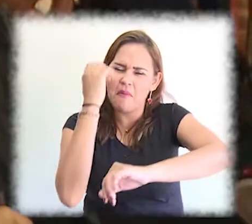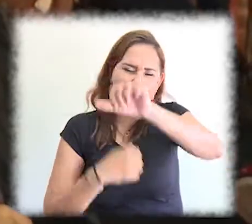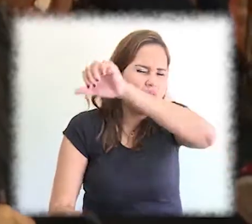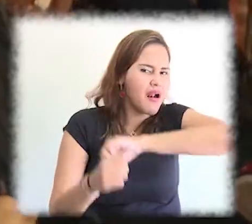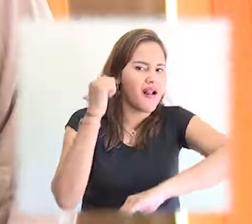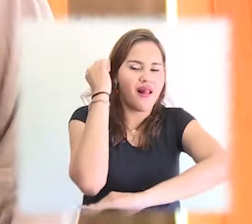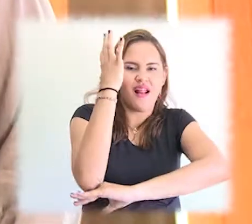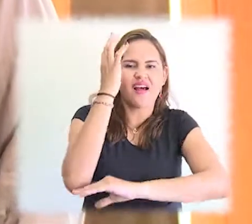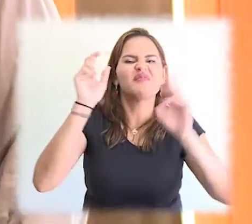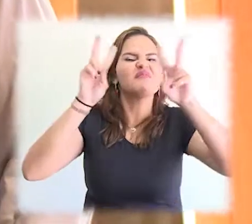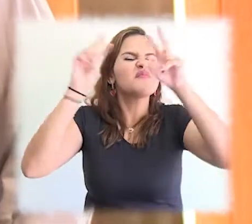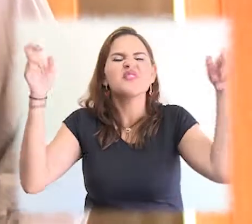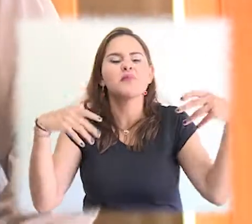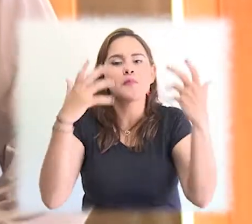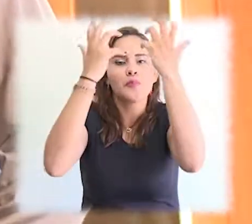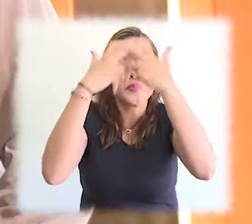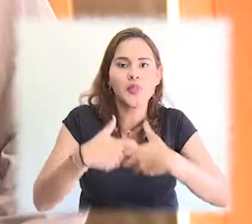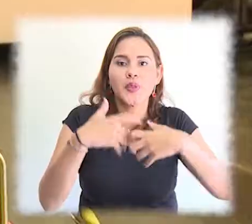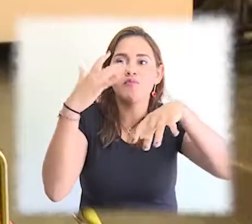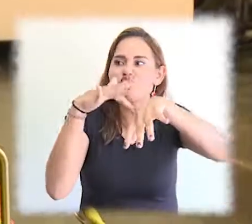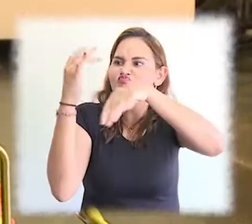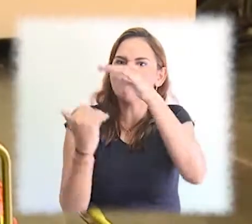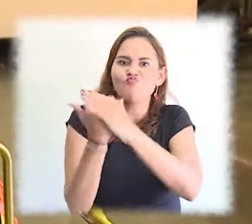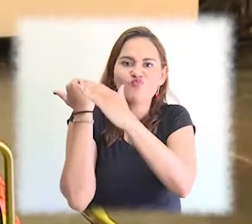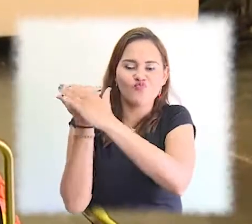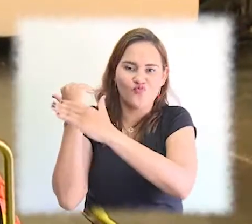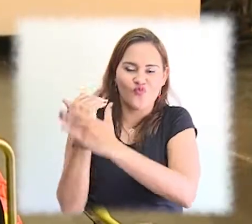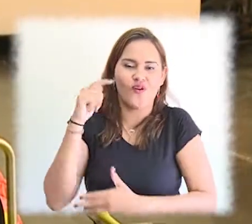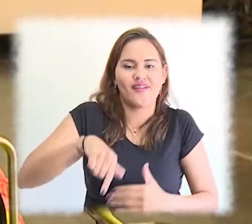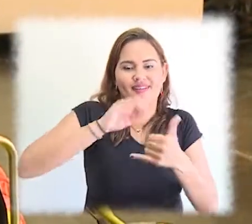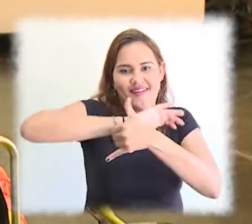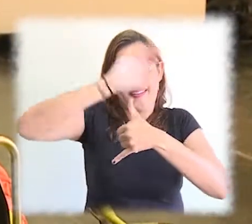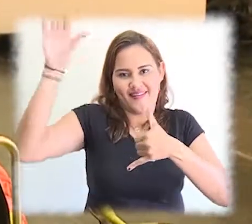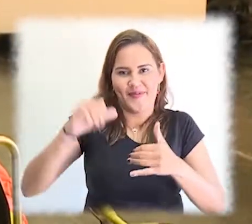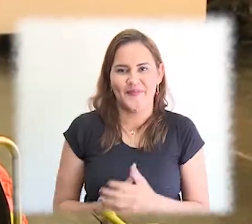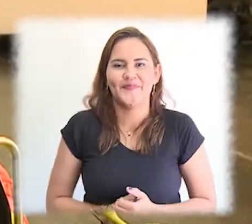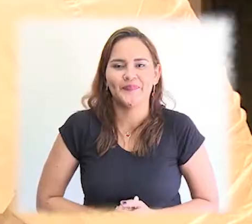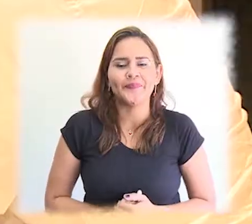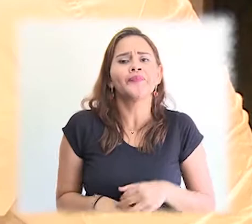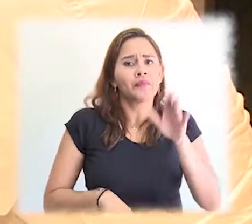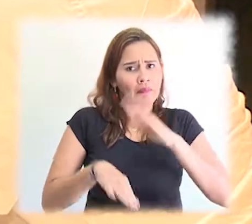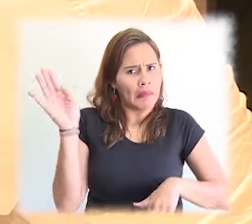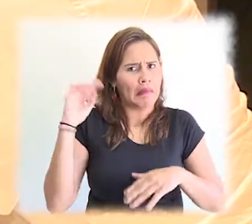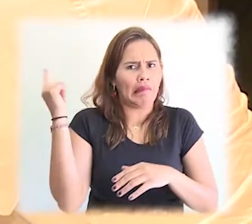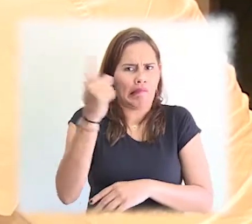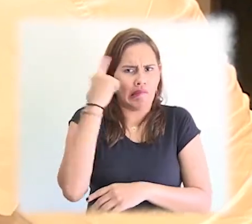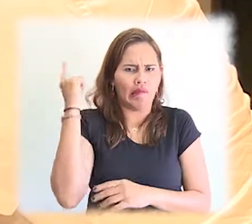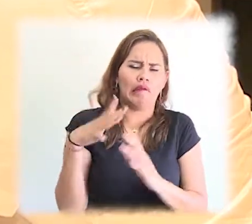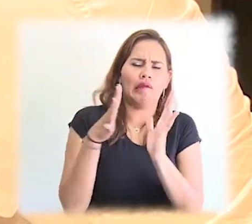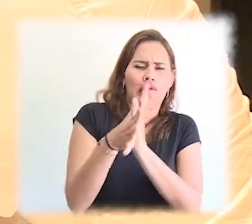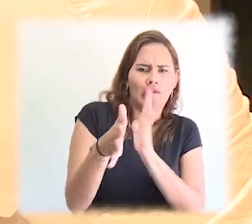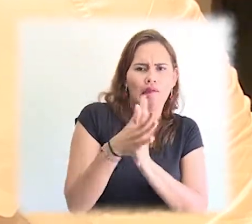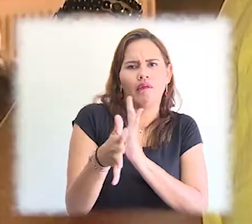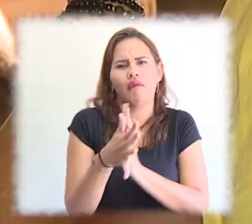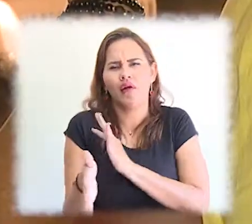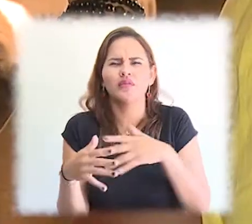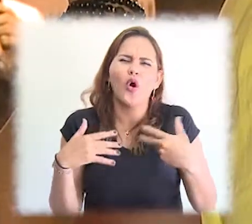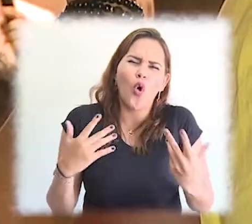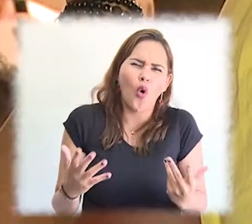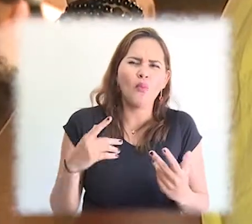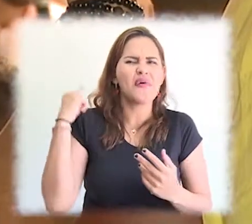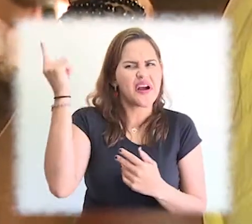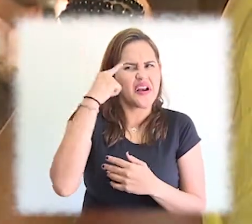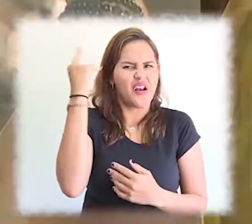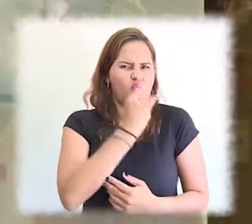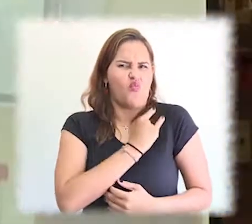que contó con diferentes actores que destacaron los avances que se adelantan en las instituciones de educación superior con relación a la tecnología,